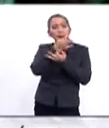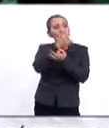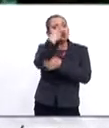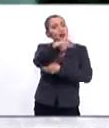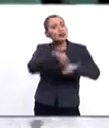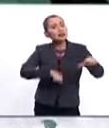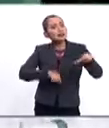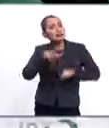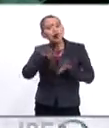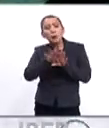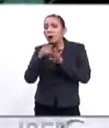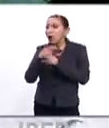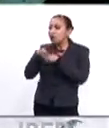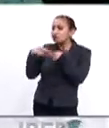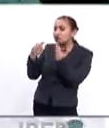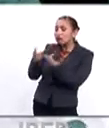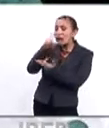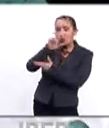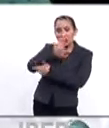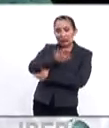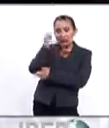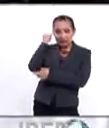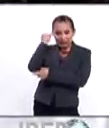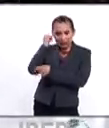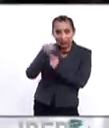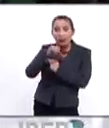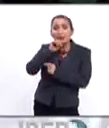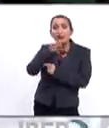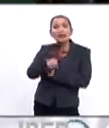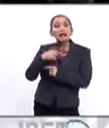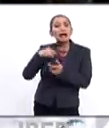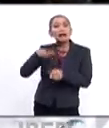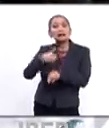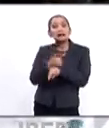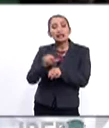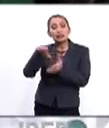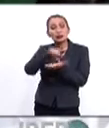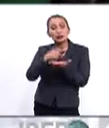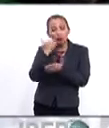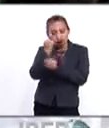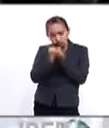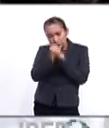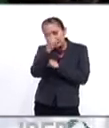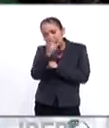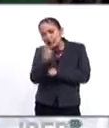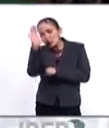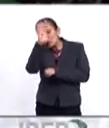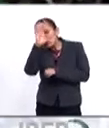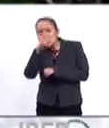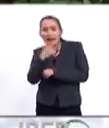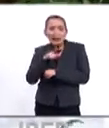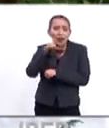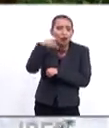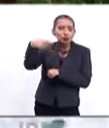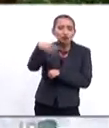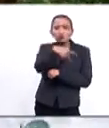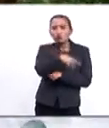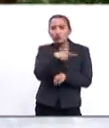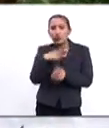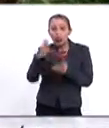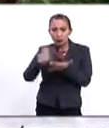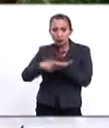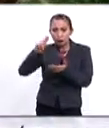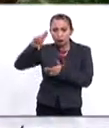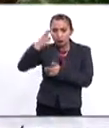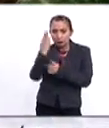sus actividades mediante publicaciones en lenguas indígenas, así como la creación de centros de estudios sobre las culturas y lenguas indígenas en las